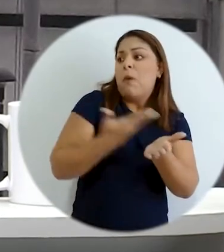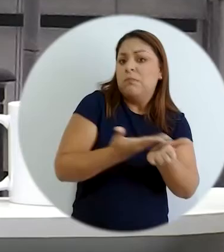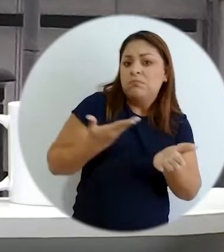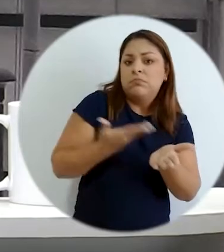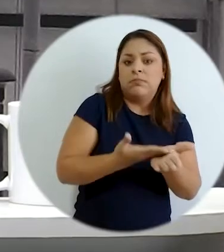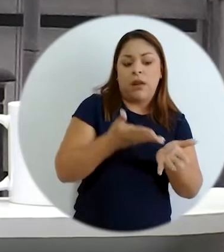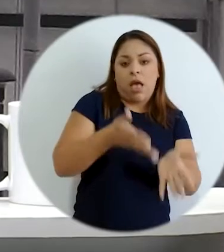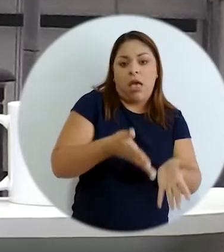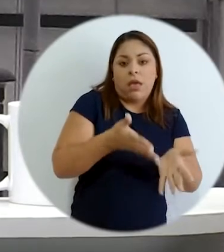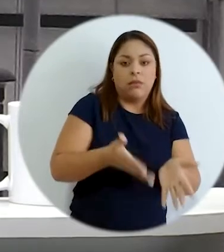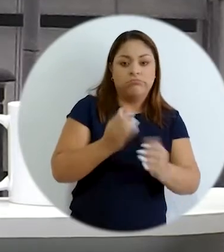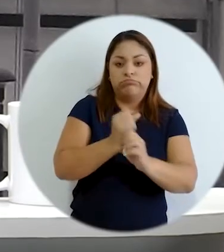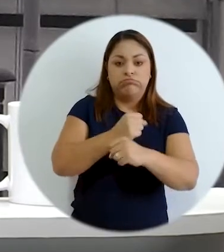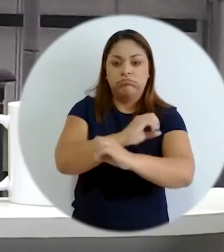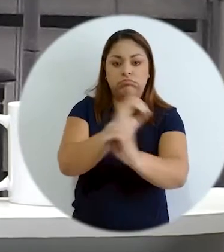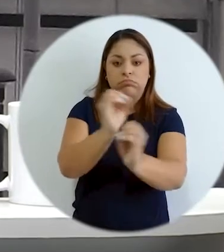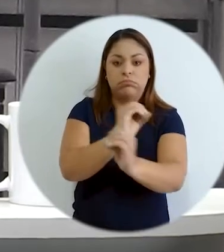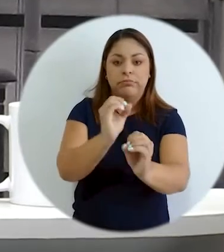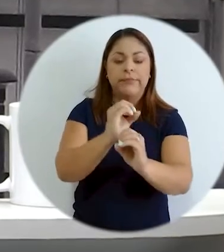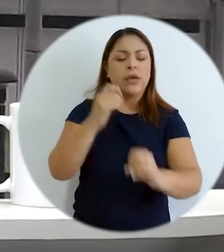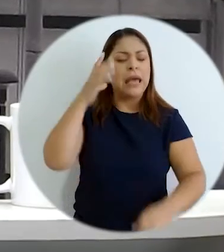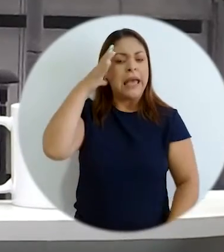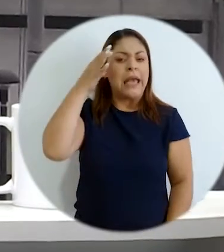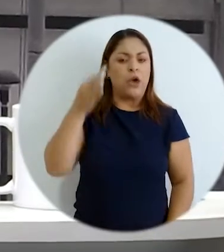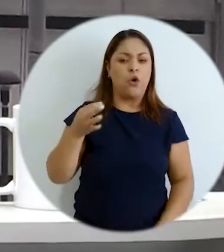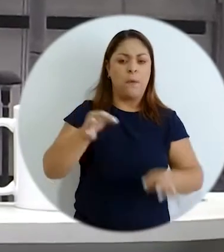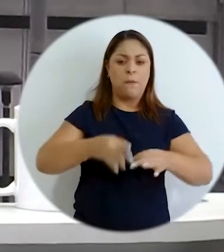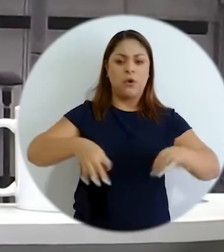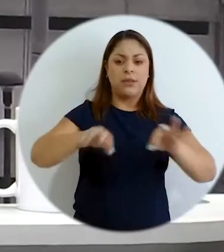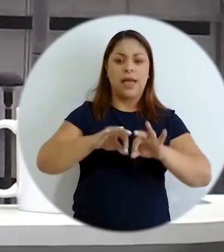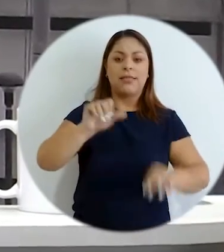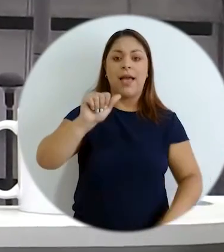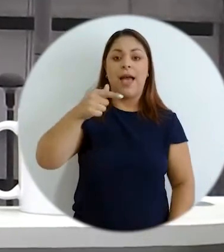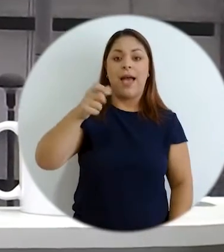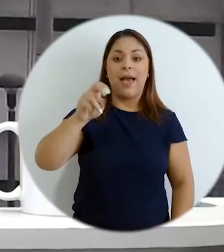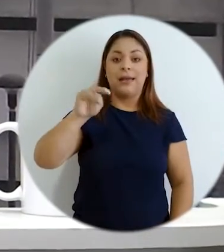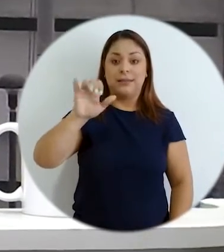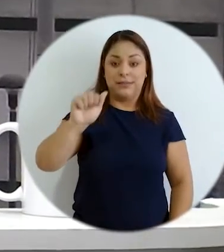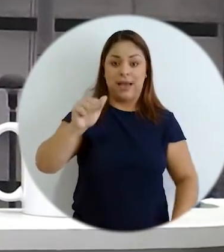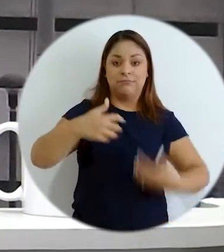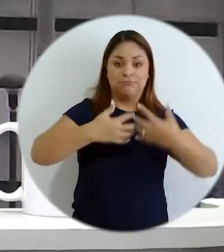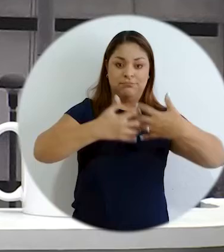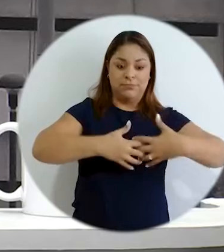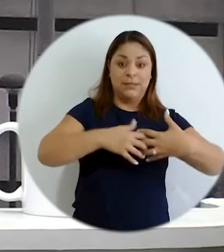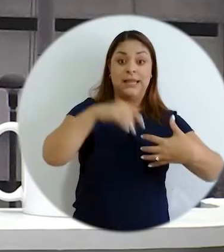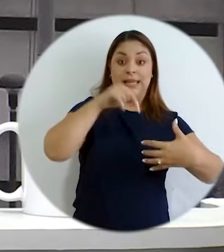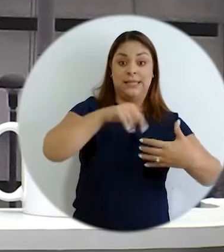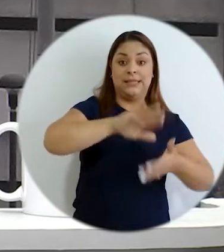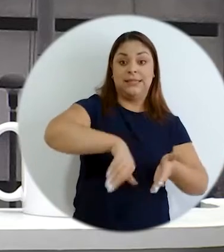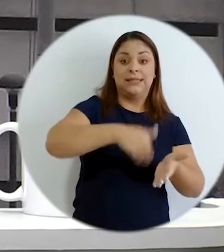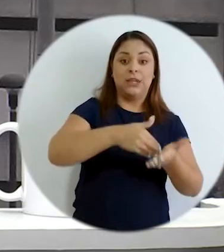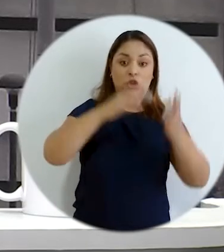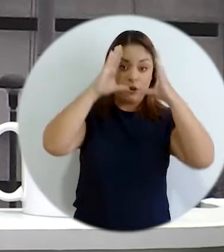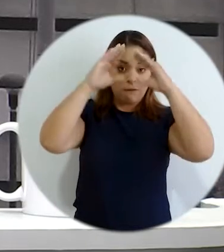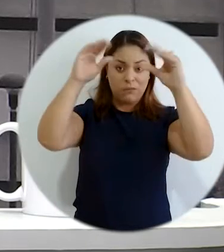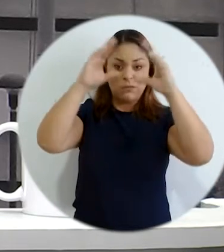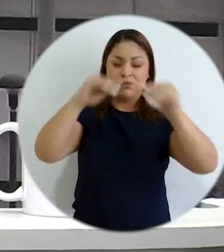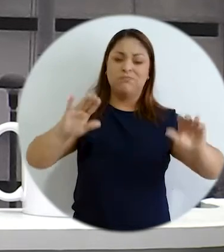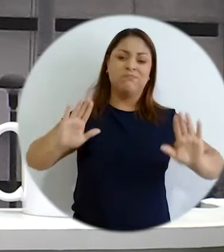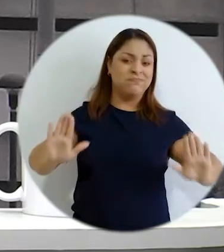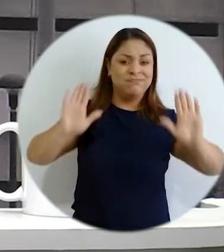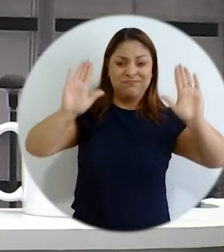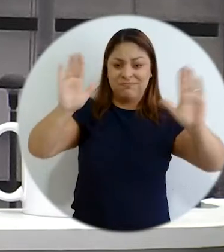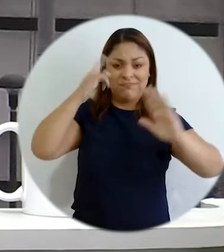pero no se realiza y a mí me parece interesante que la agencia podría ser el centro de información por